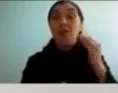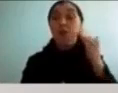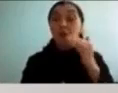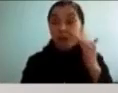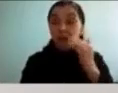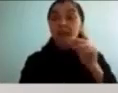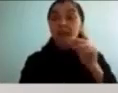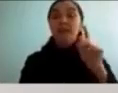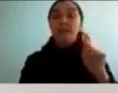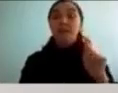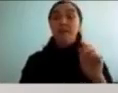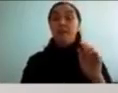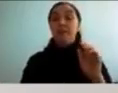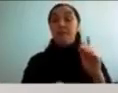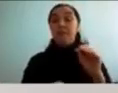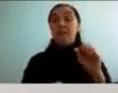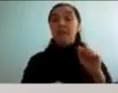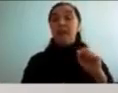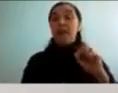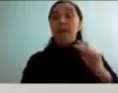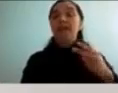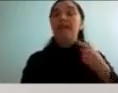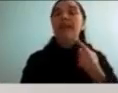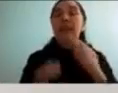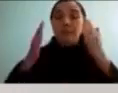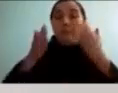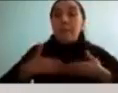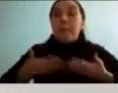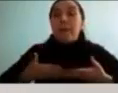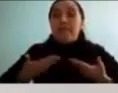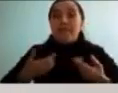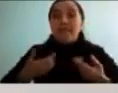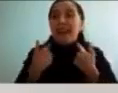su motivación principalmente serían los